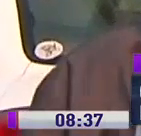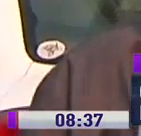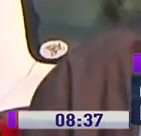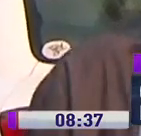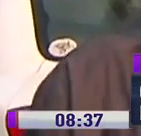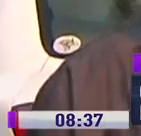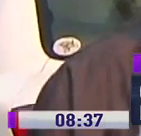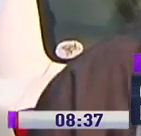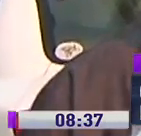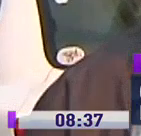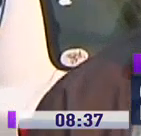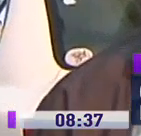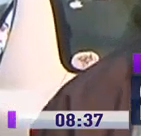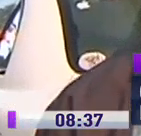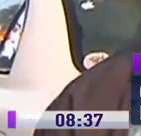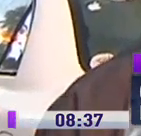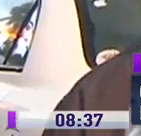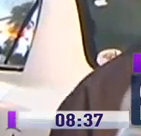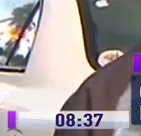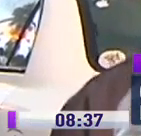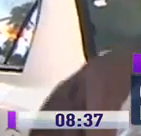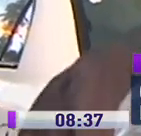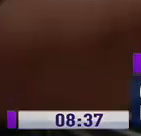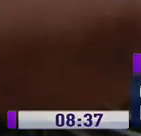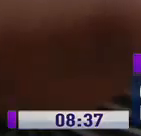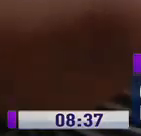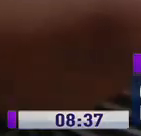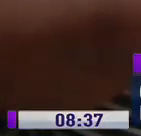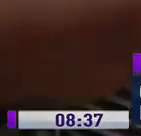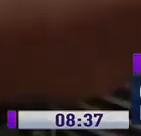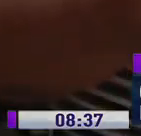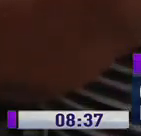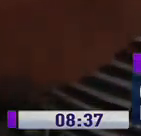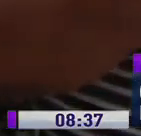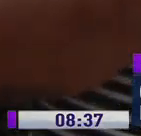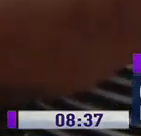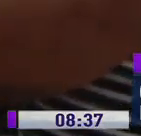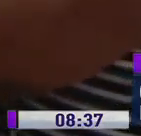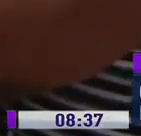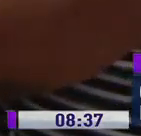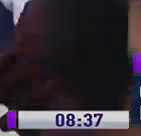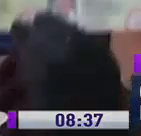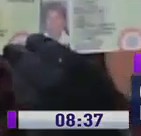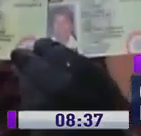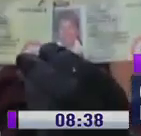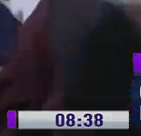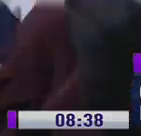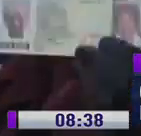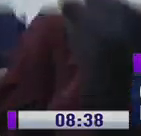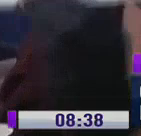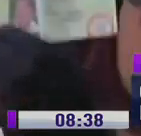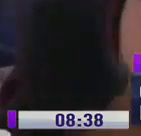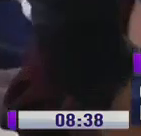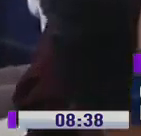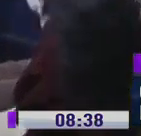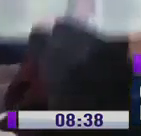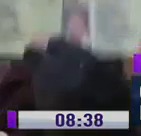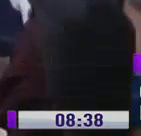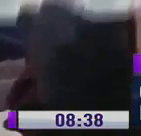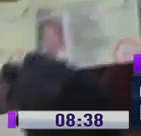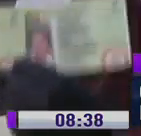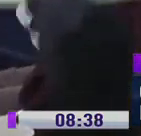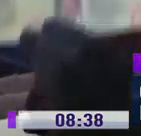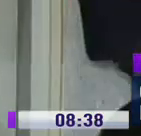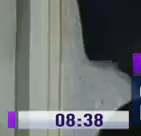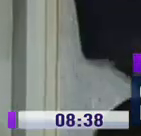lo programan para sepultarlo después de dos días, tres días. Tenían todos los documentos en las manos, habían pasado por el registro civil, también